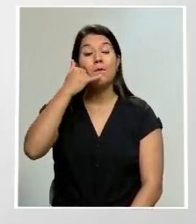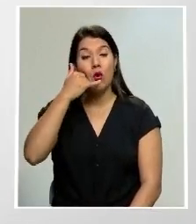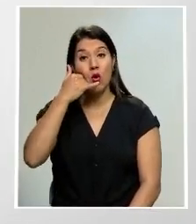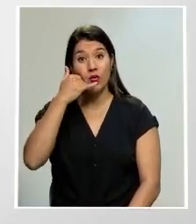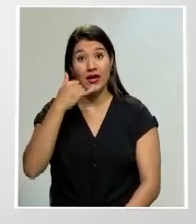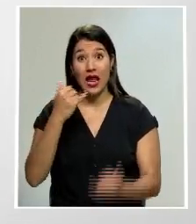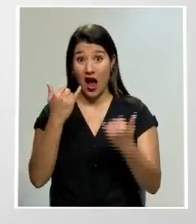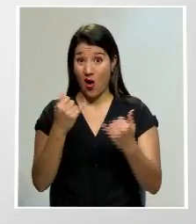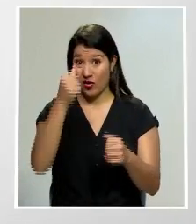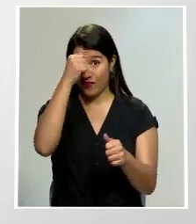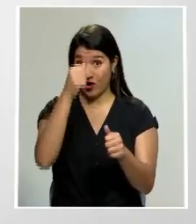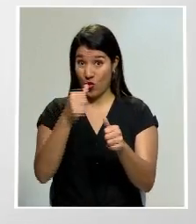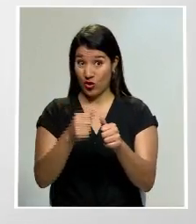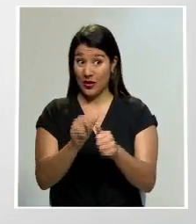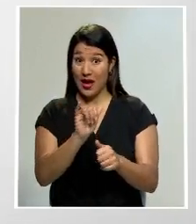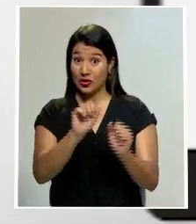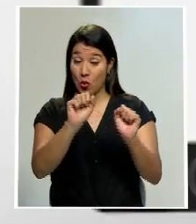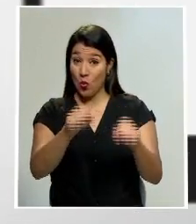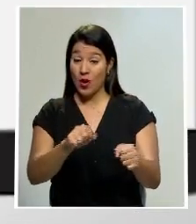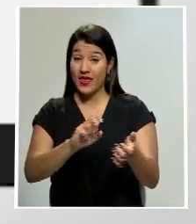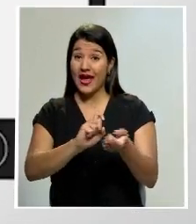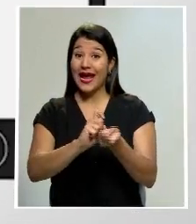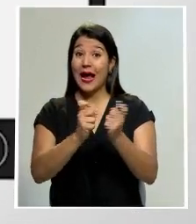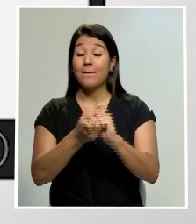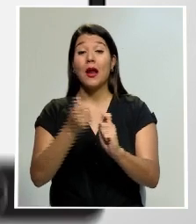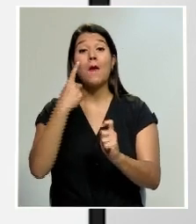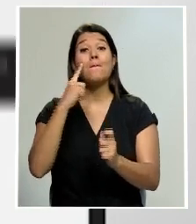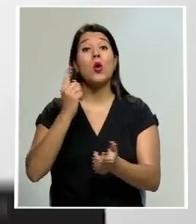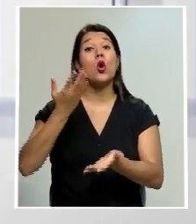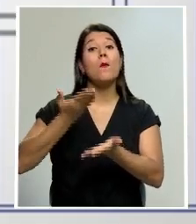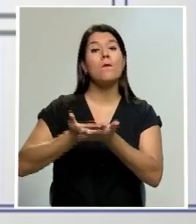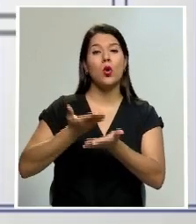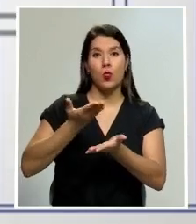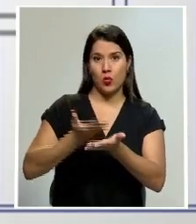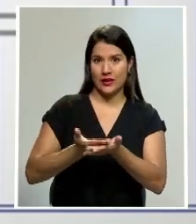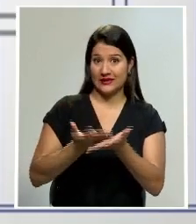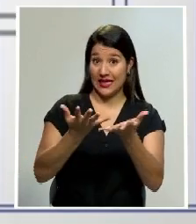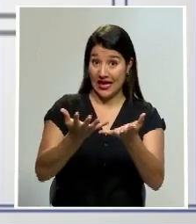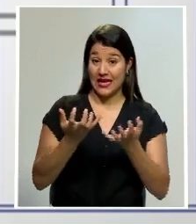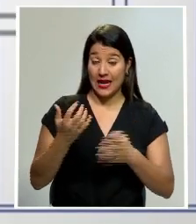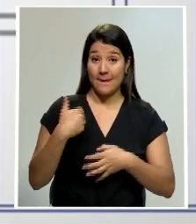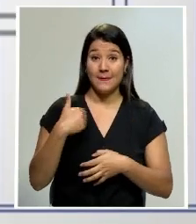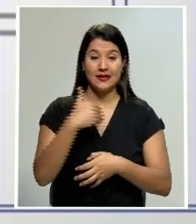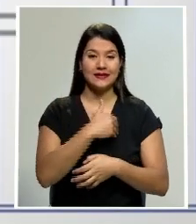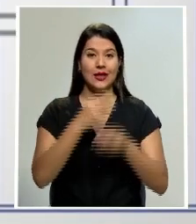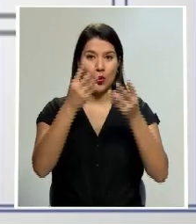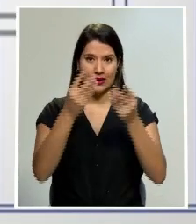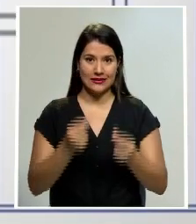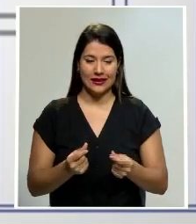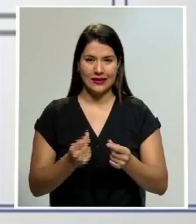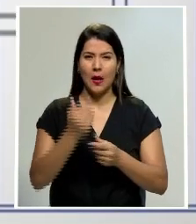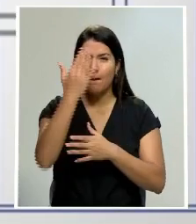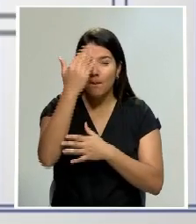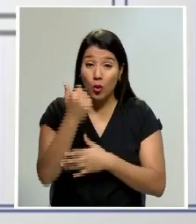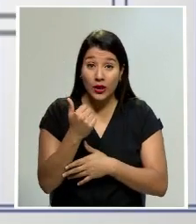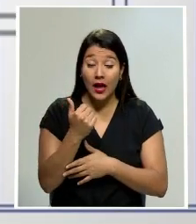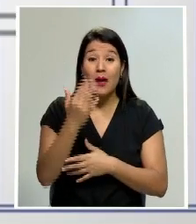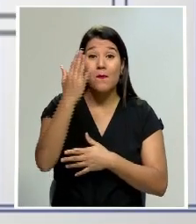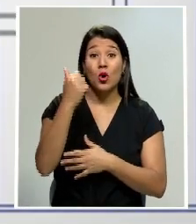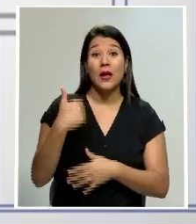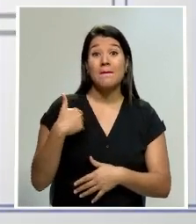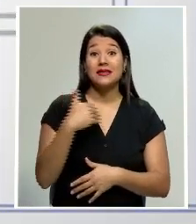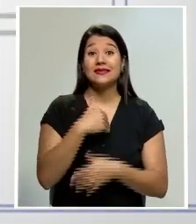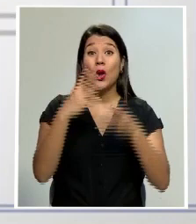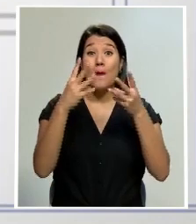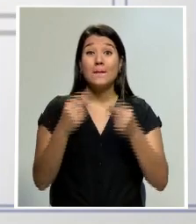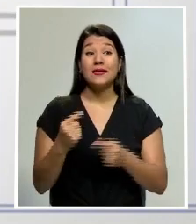herramienta podrían cambiar según una propuesta que estaría presentando el Ministerio de Hacienda, ya que estos consideran que se